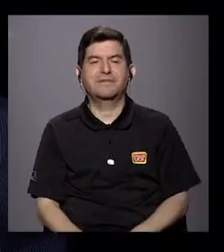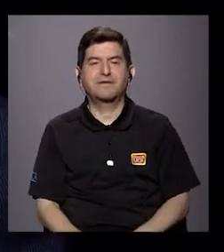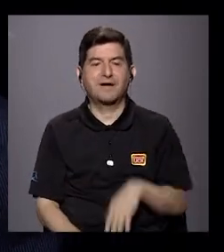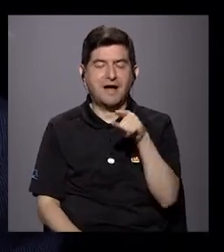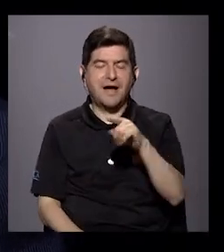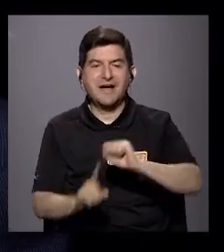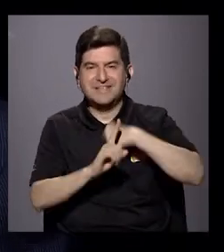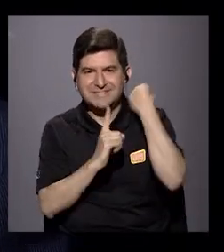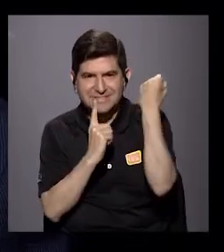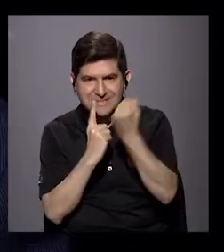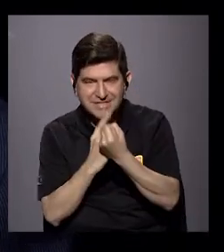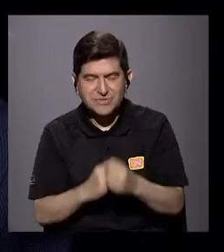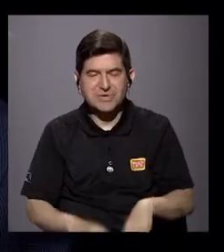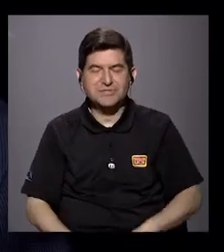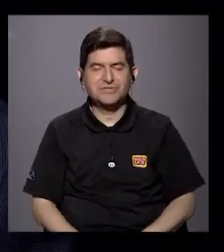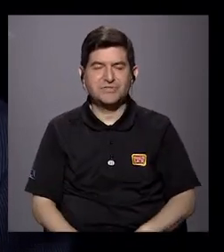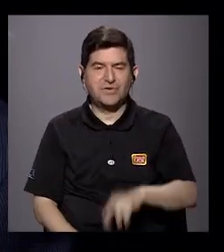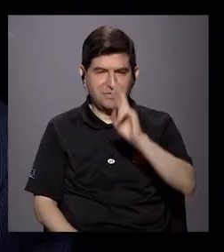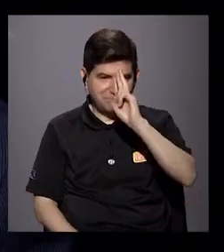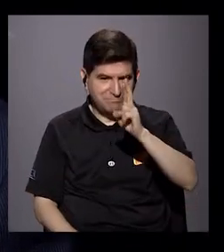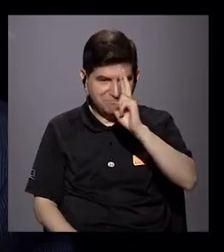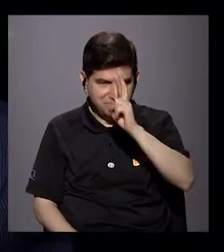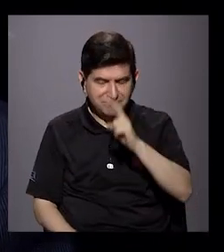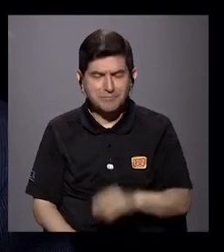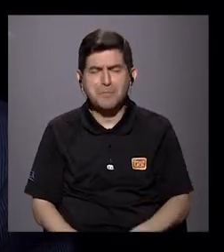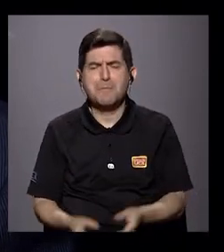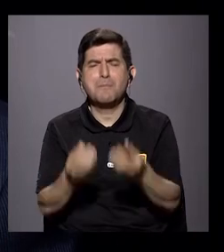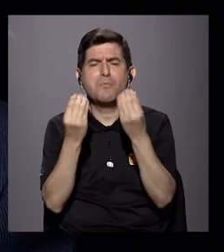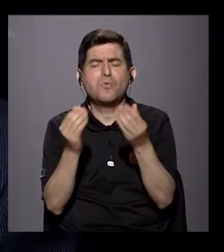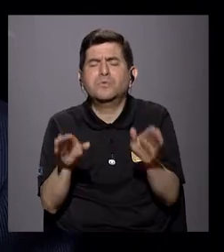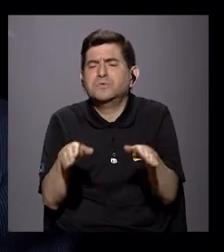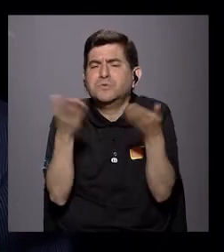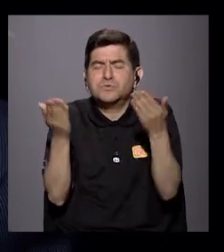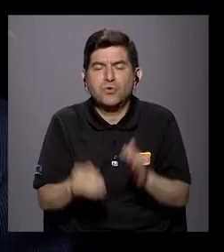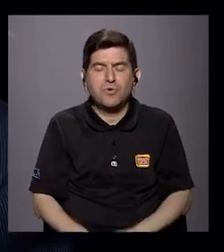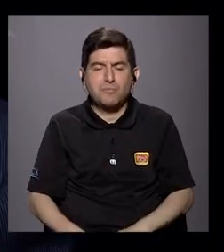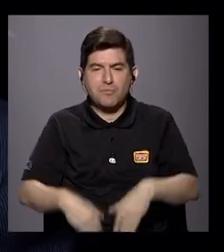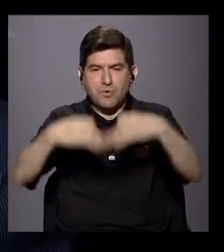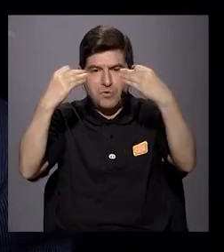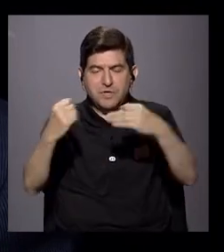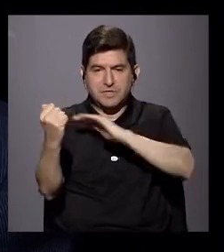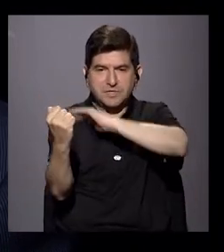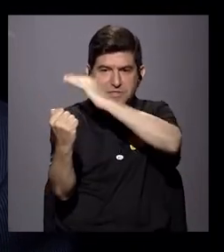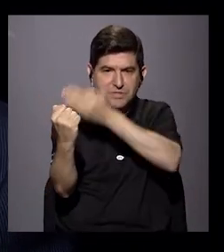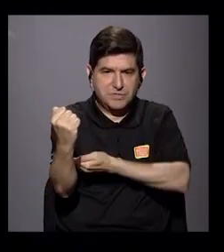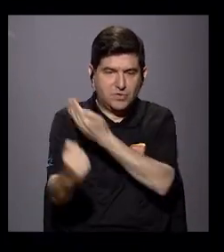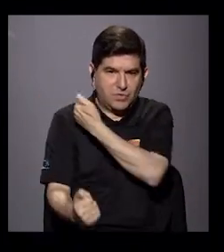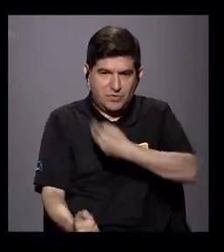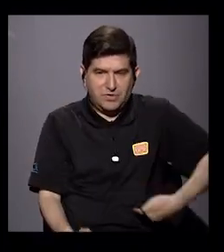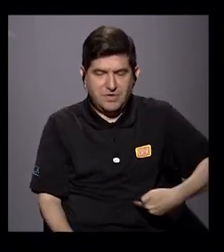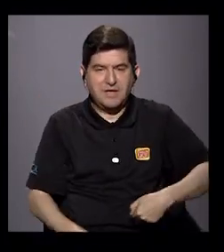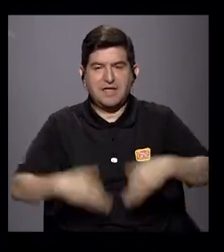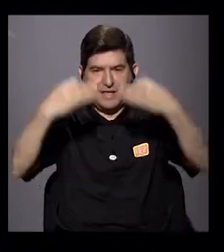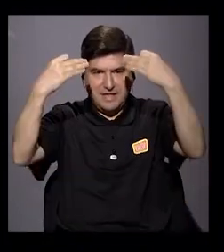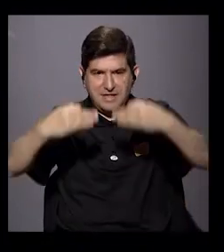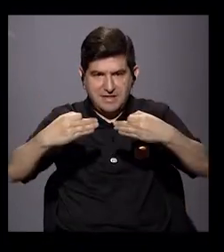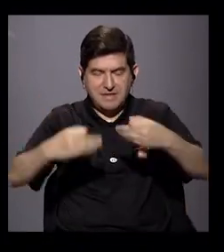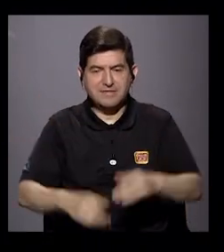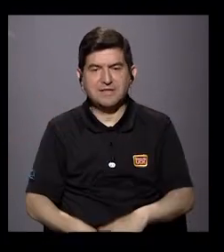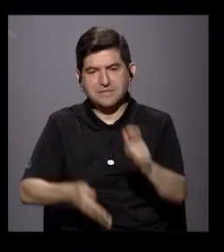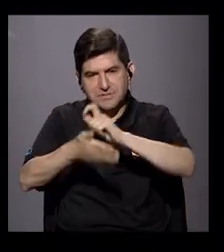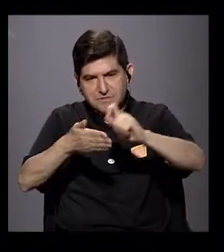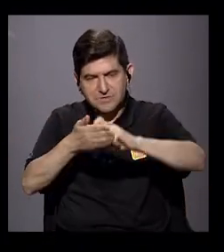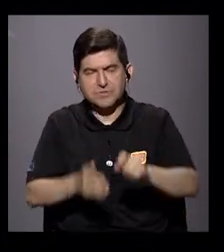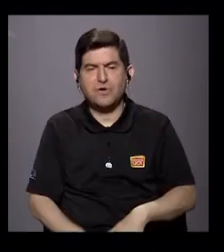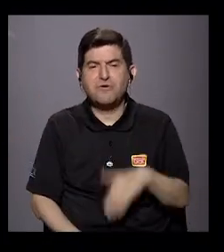las cuestiones en tema de reconocimiento, muchas, se logran a través de decretos ejecutivos y directrices, entonces esto es fundamental. Fácil